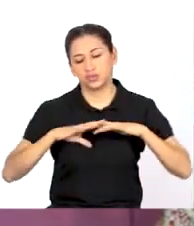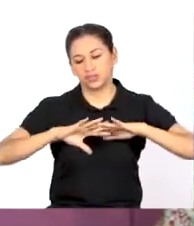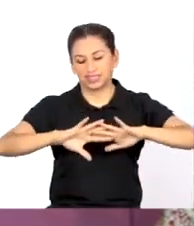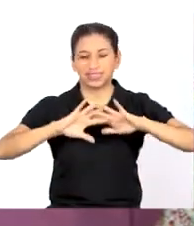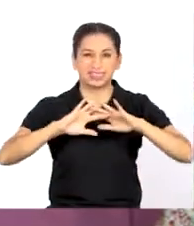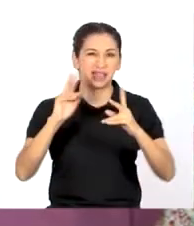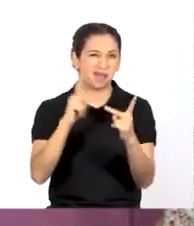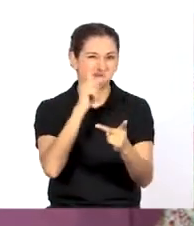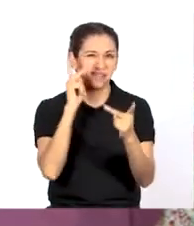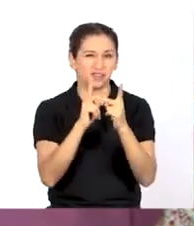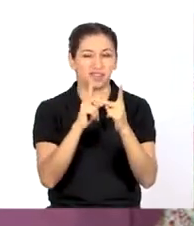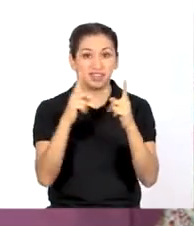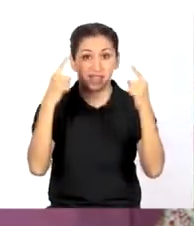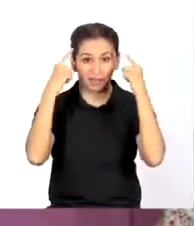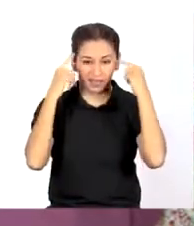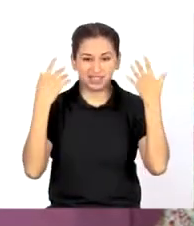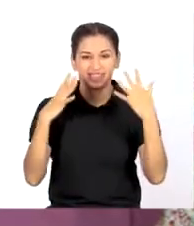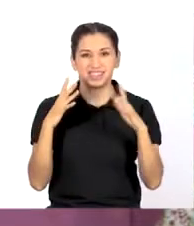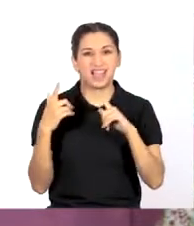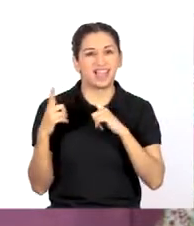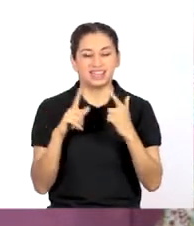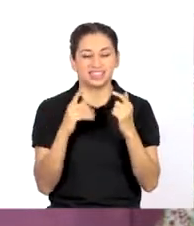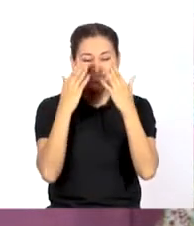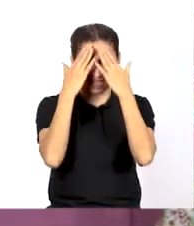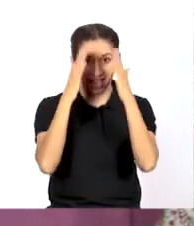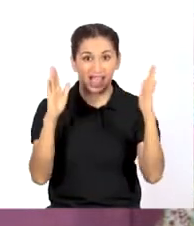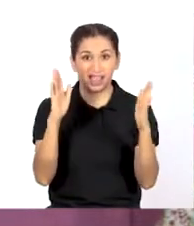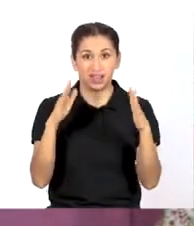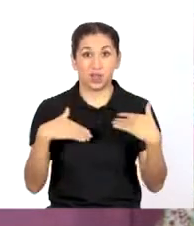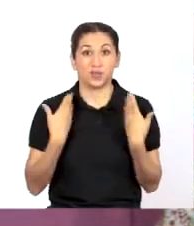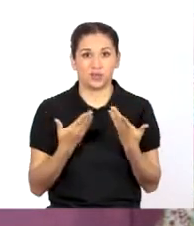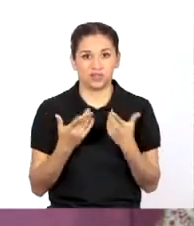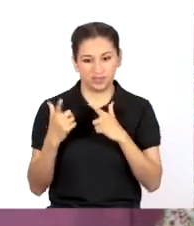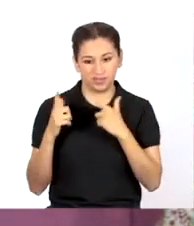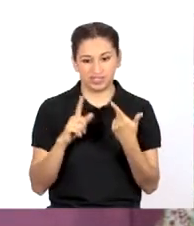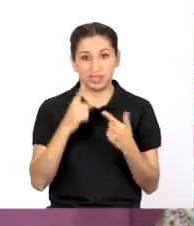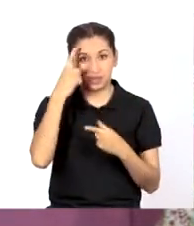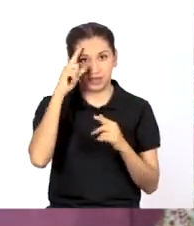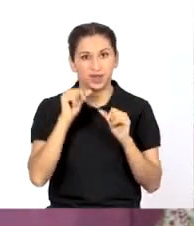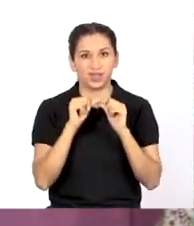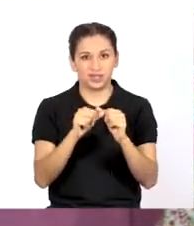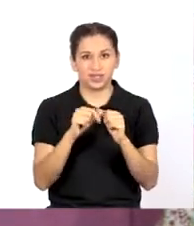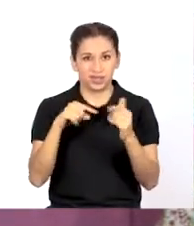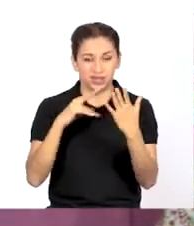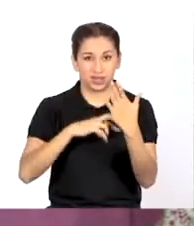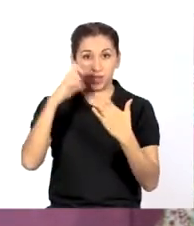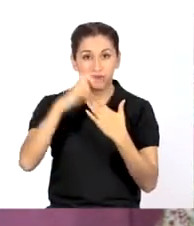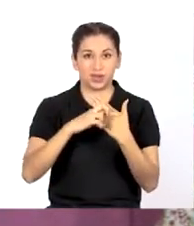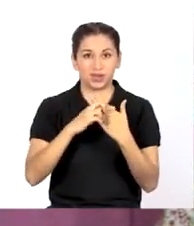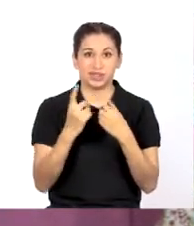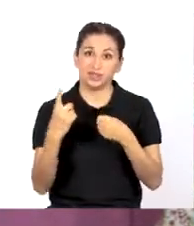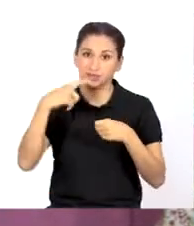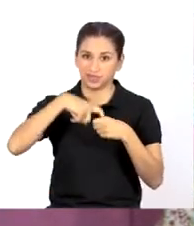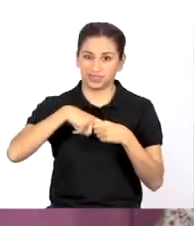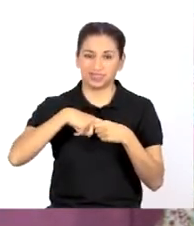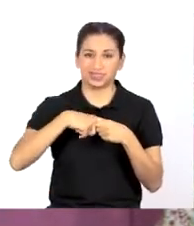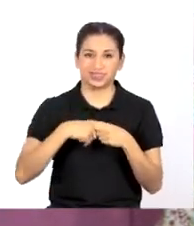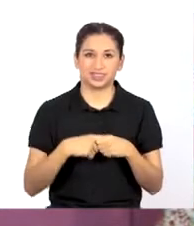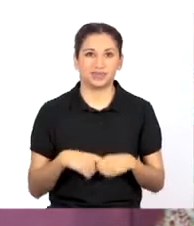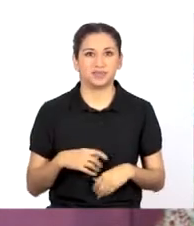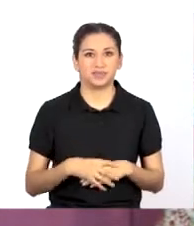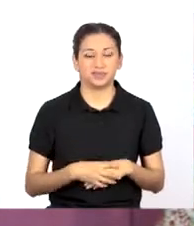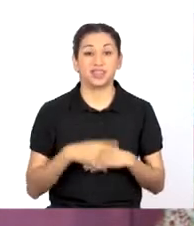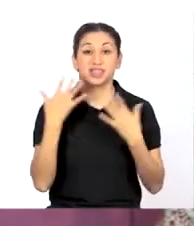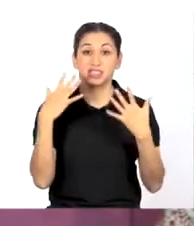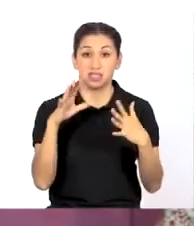¡Gracias! ¡Gracias! Las mentes ya están activadas y podemos alistarnos para continuar con nuestro proyecto participativo.